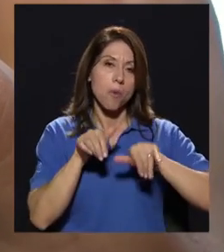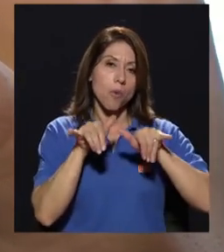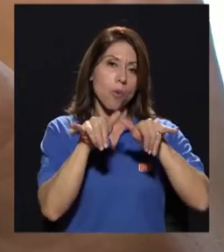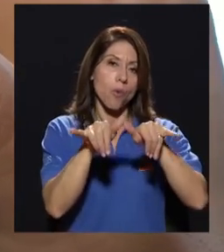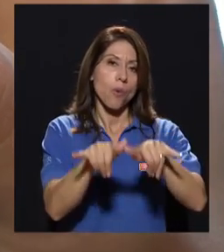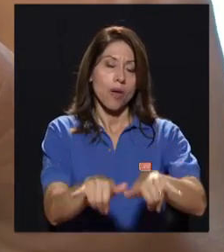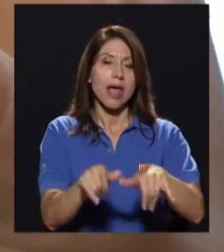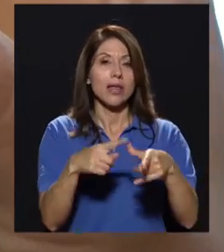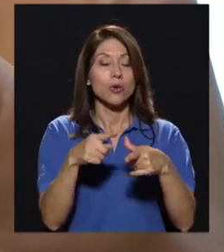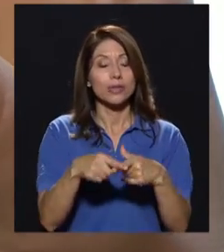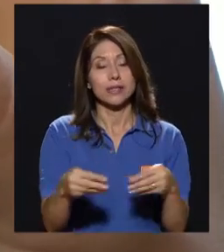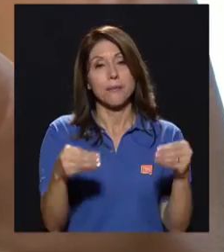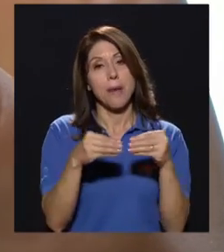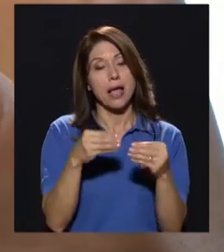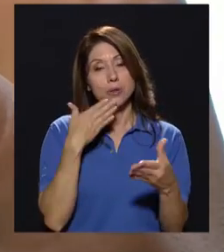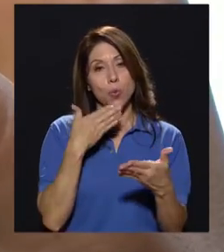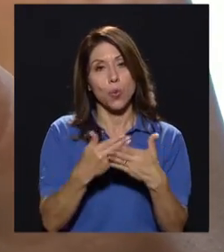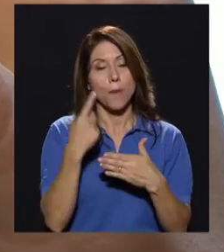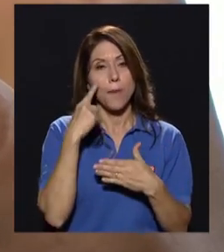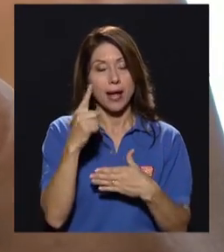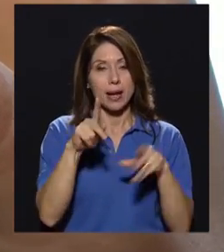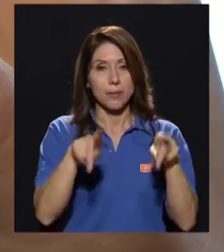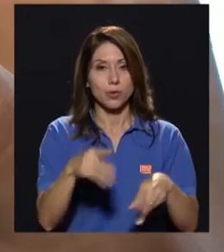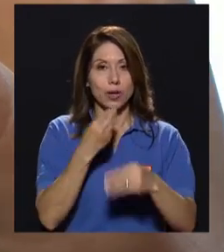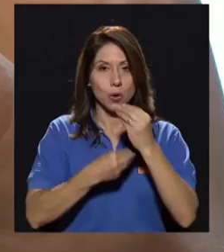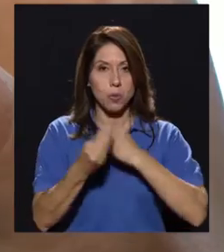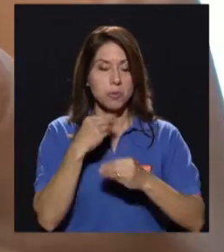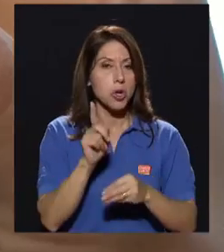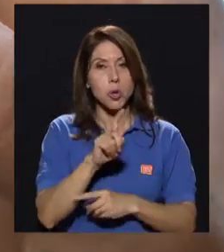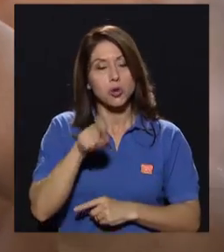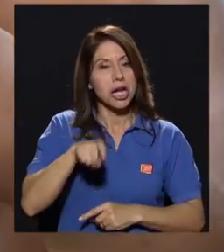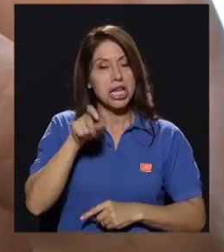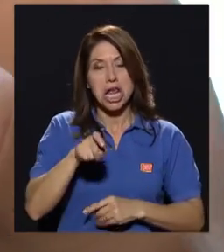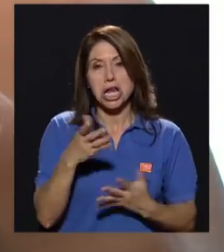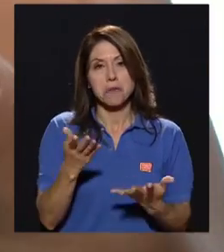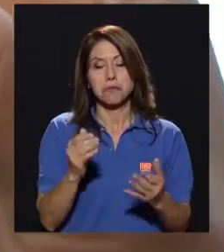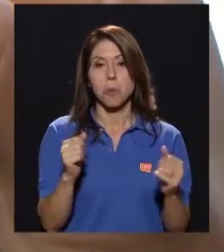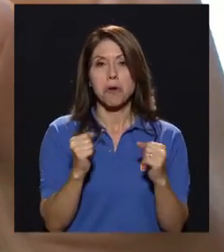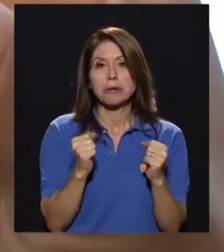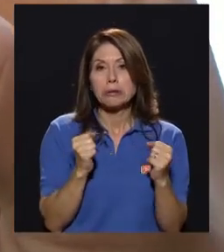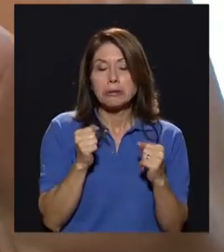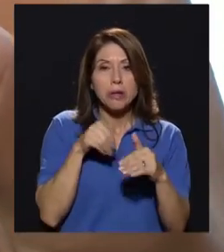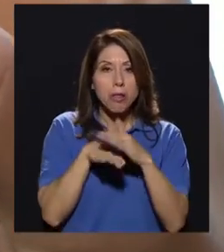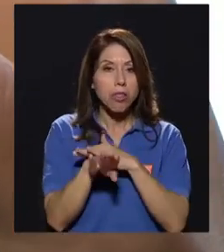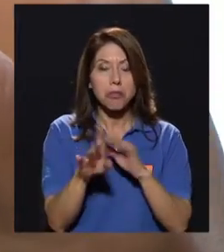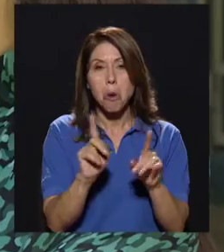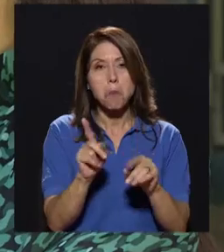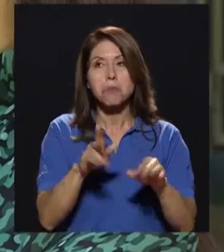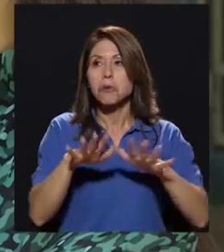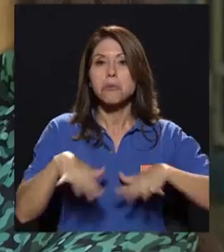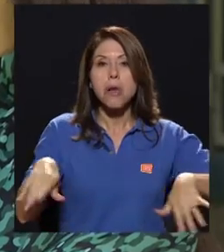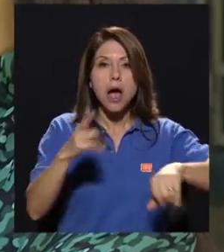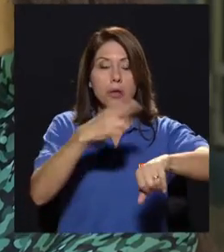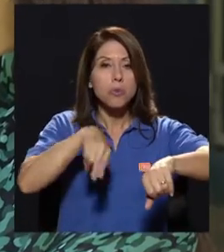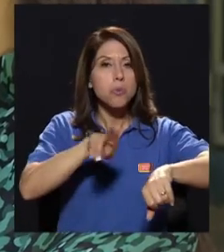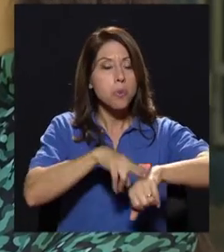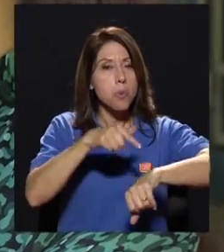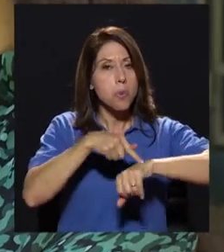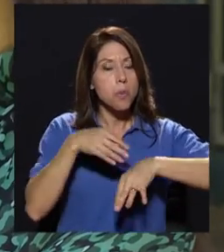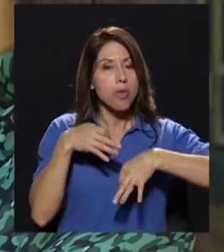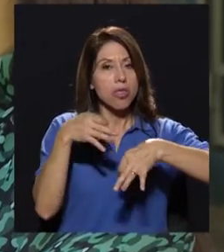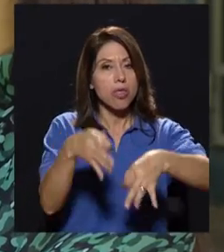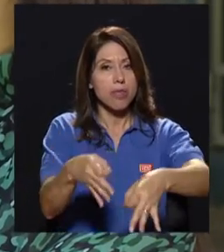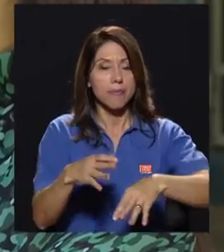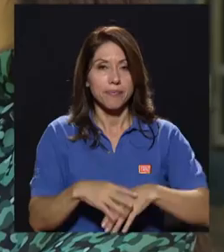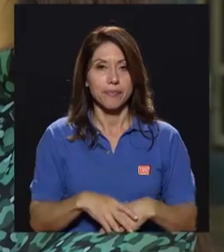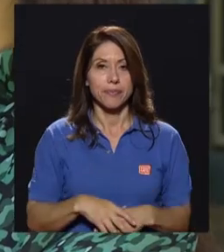útil más prolongada y eso lo hace más conveniente para el consumidor, no requiere refrigeración y ya se puede mantener a temperatura ambiente por un periodo prolongado.